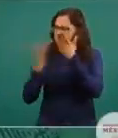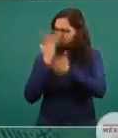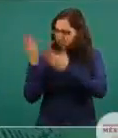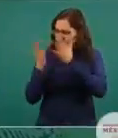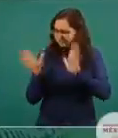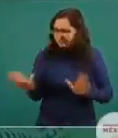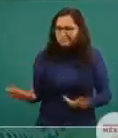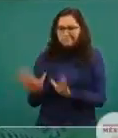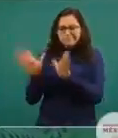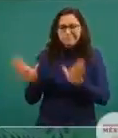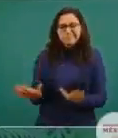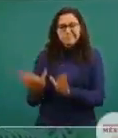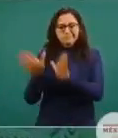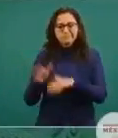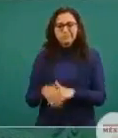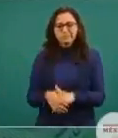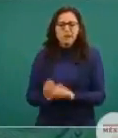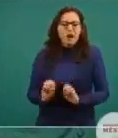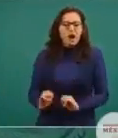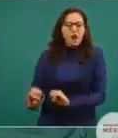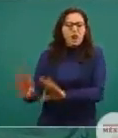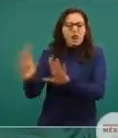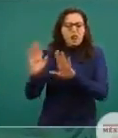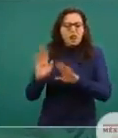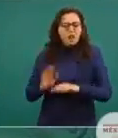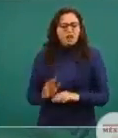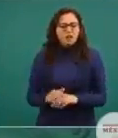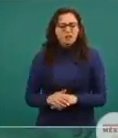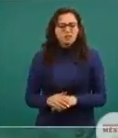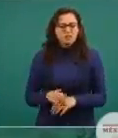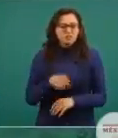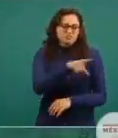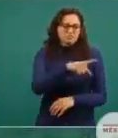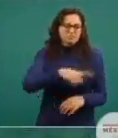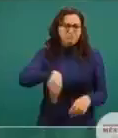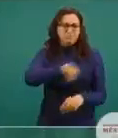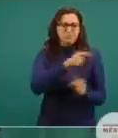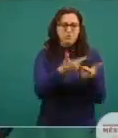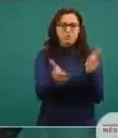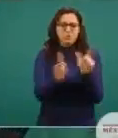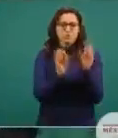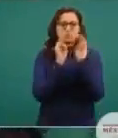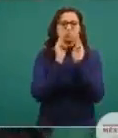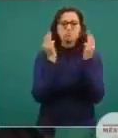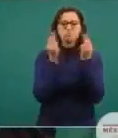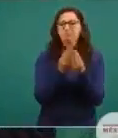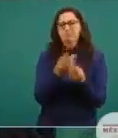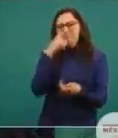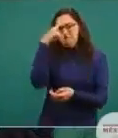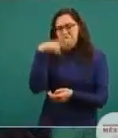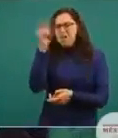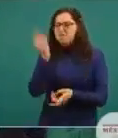No dejárselos a la delincuencia, que no los enganchen.